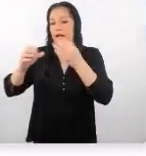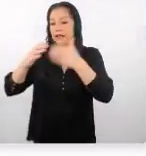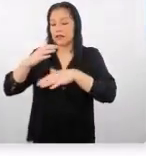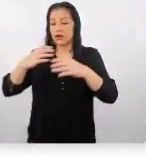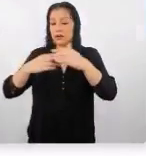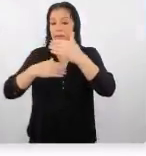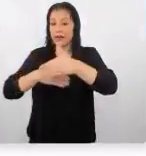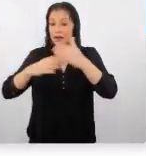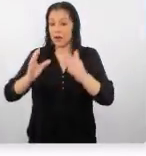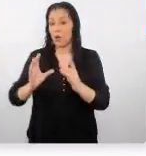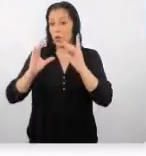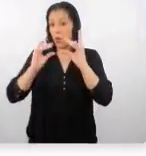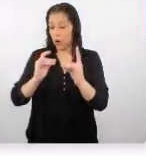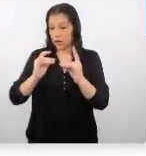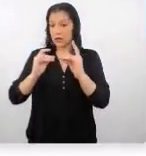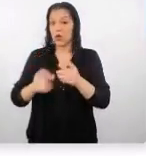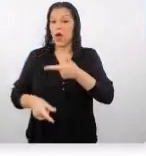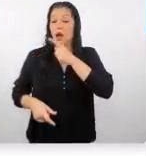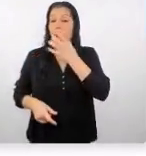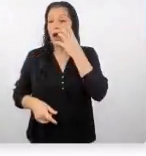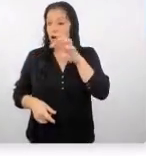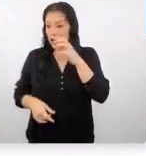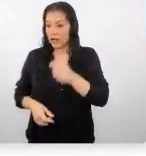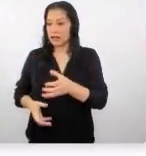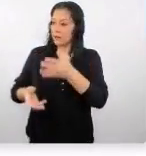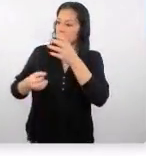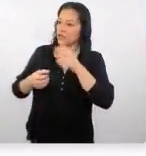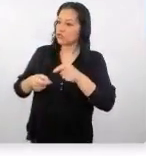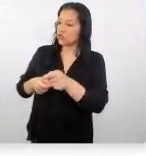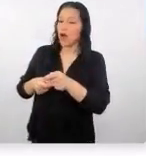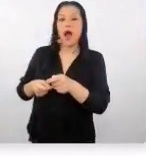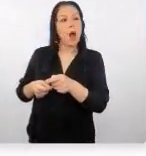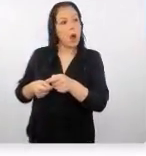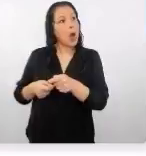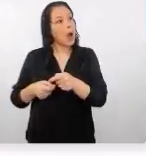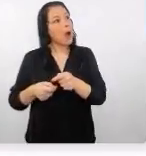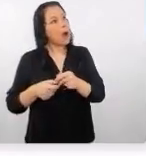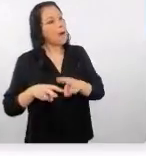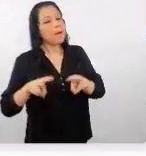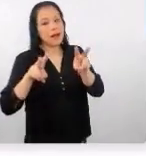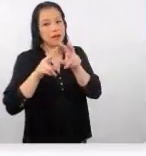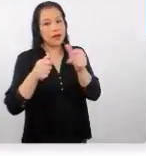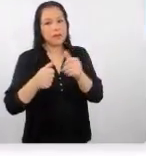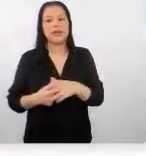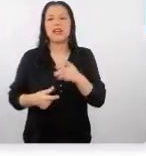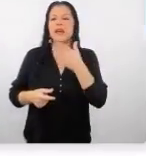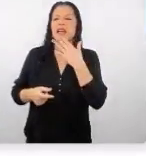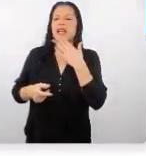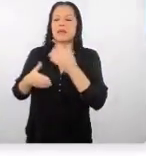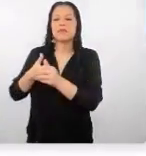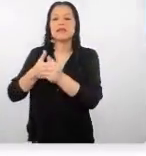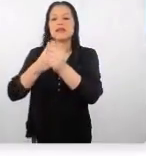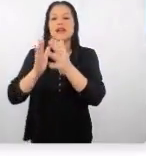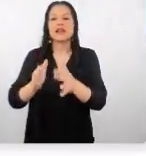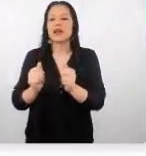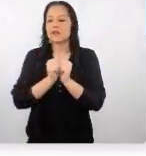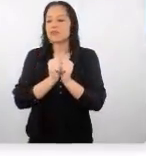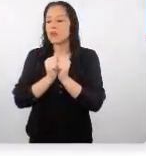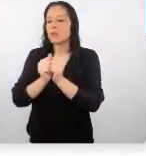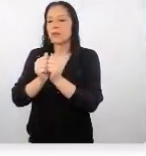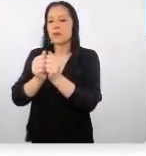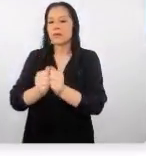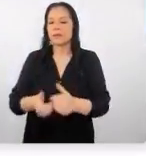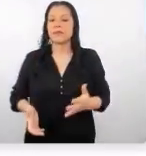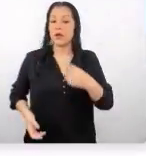va a ser bastante valorado por ese turista. También veamos quién va a ser el guía que nos va a acompañar. Si